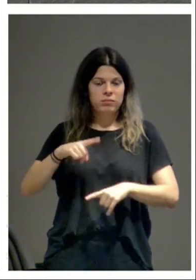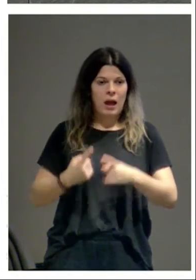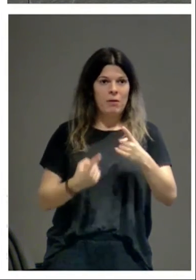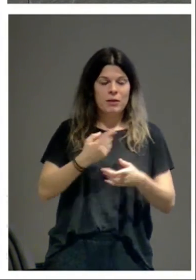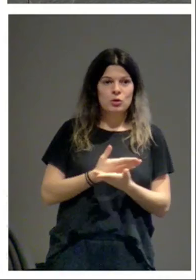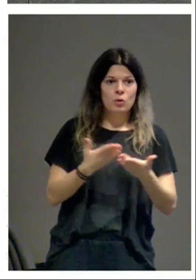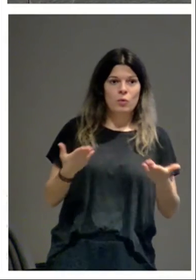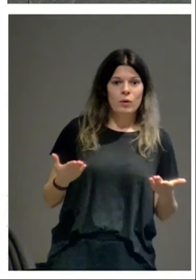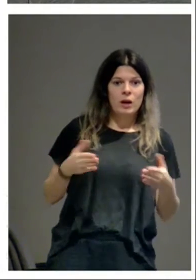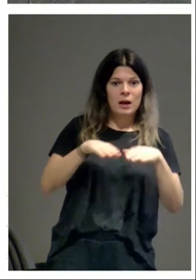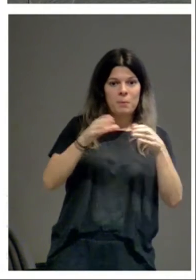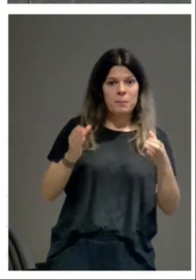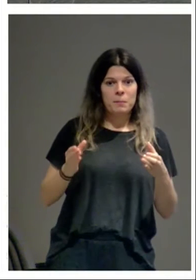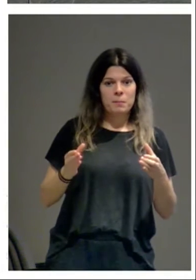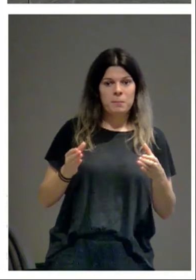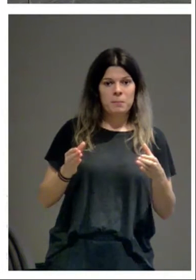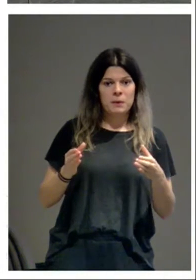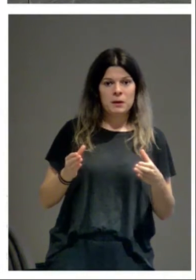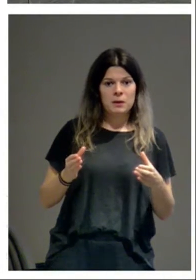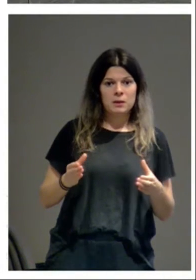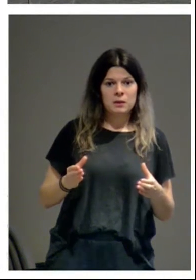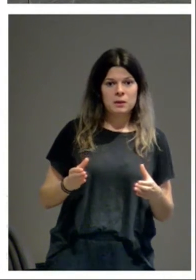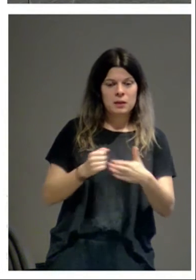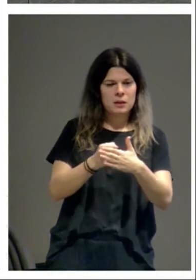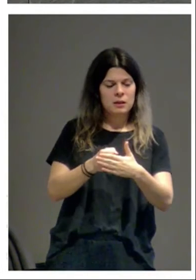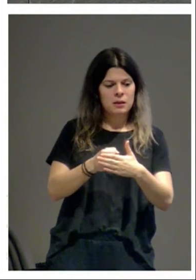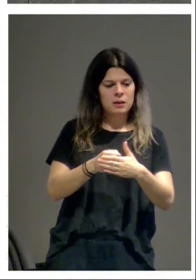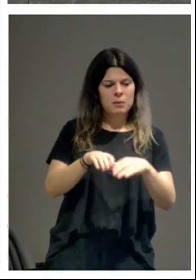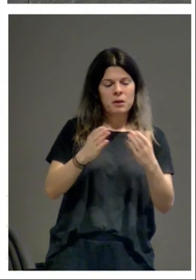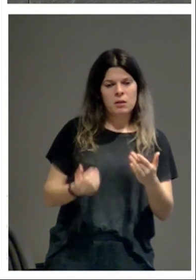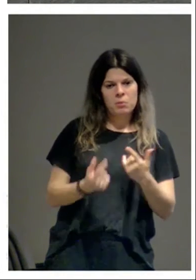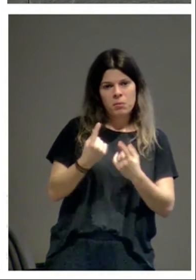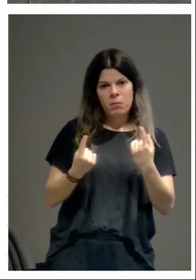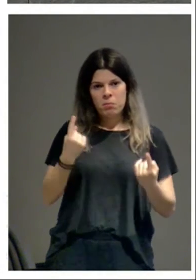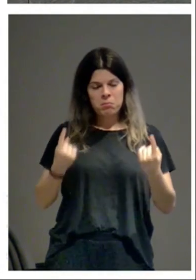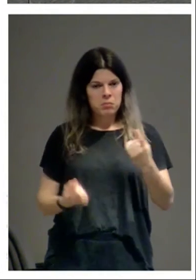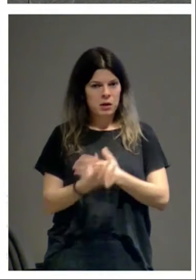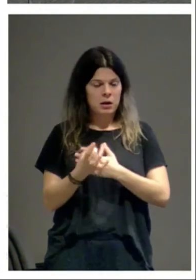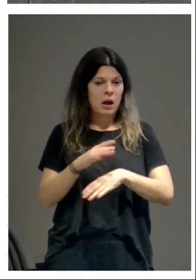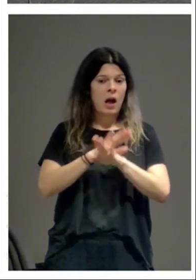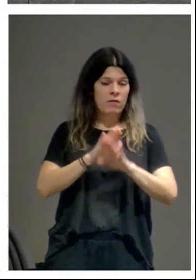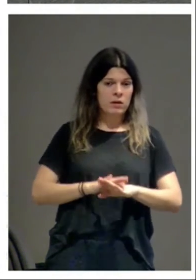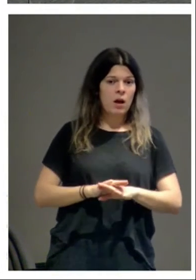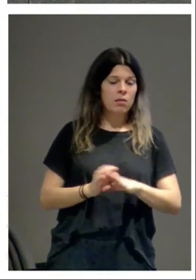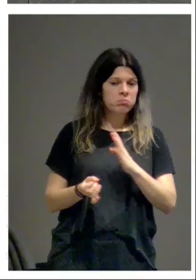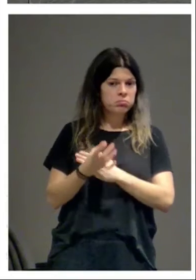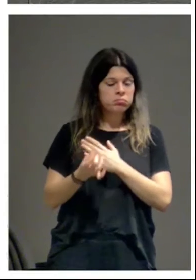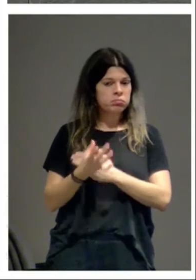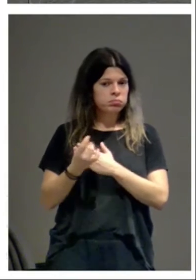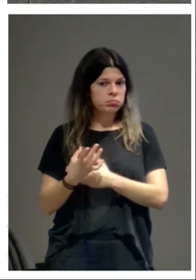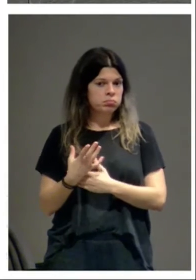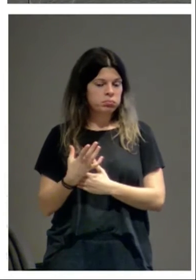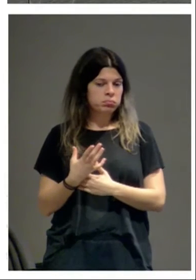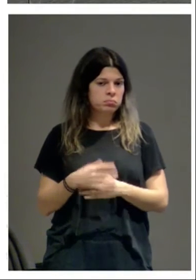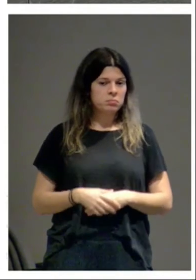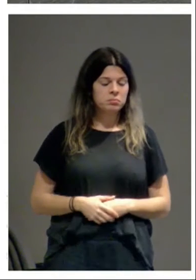capiteles de la Catedral de Pamplona y no salían, no salían y de repente, ya veremos luego, salieron tres capiteles donde no se esperaba que